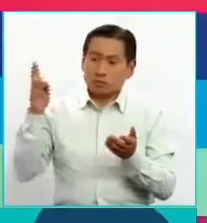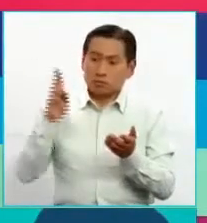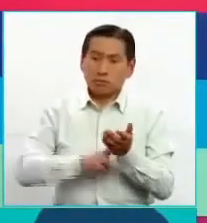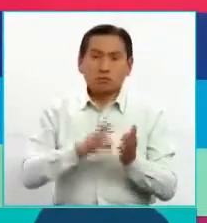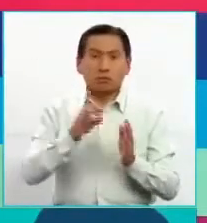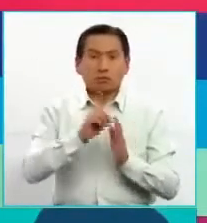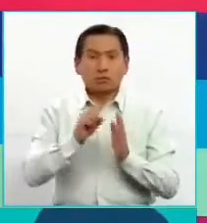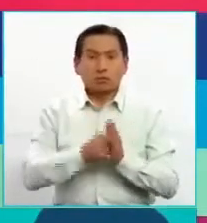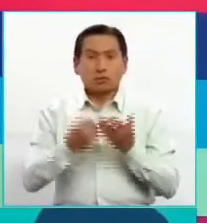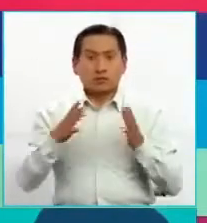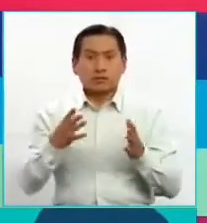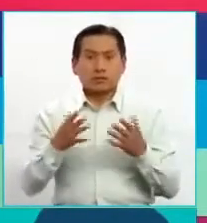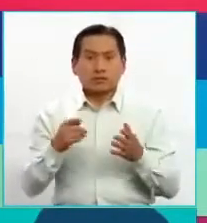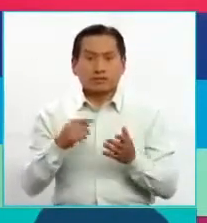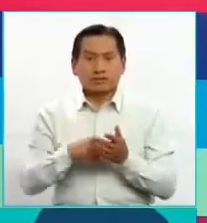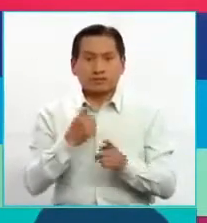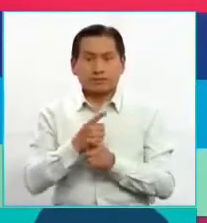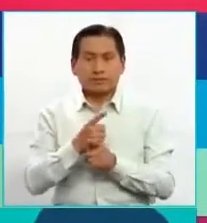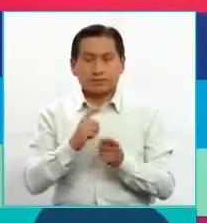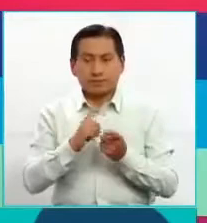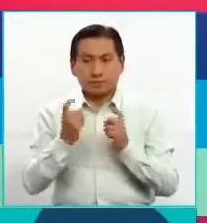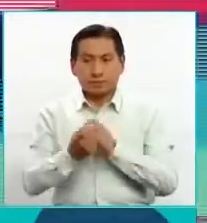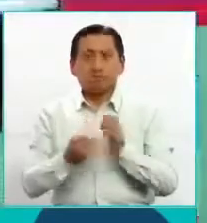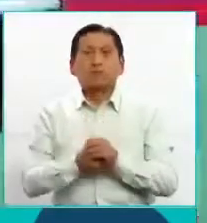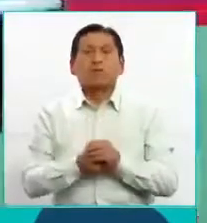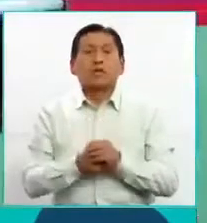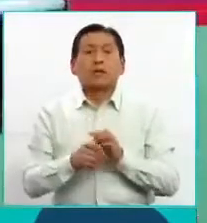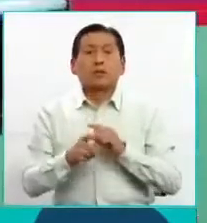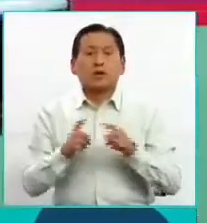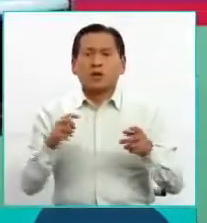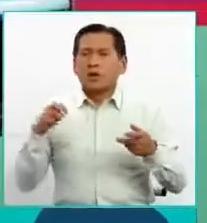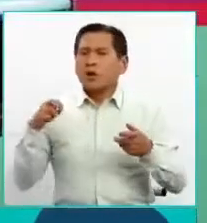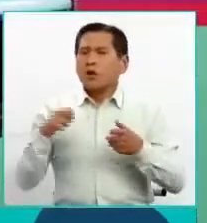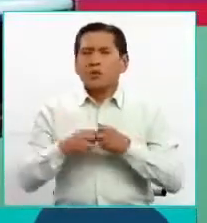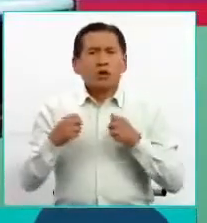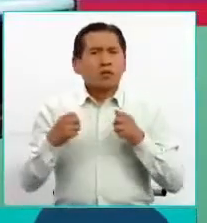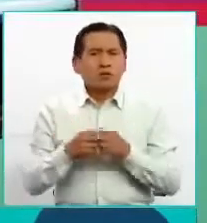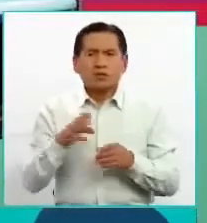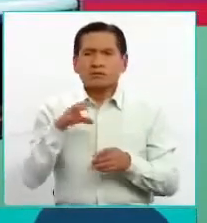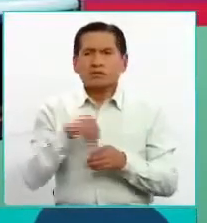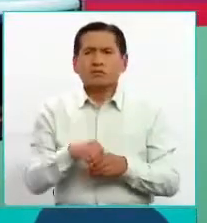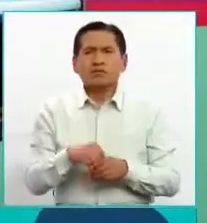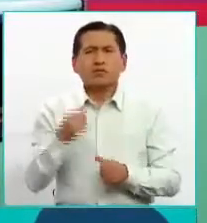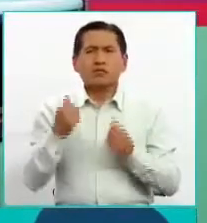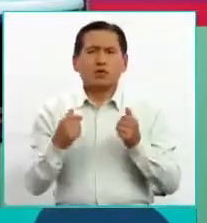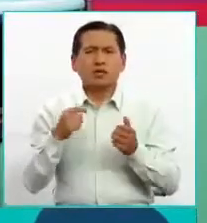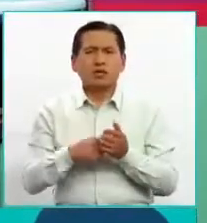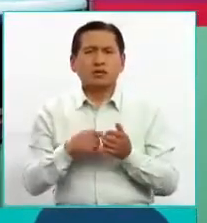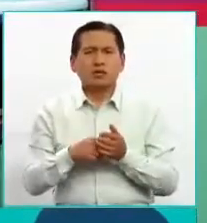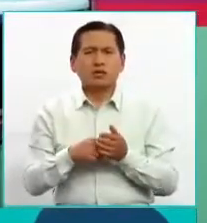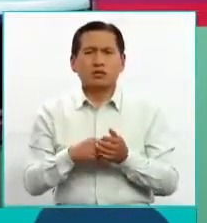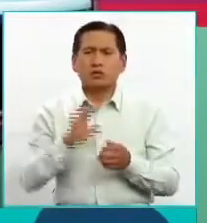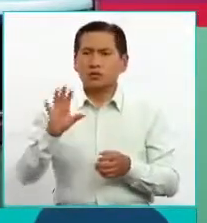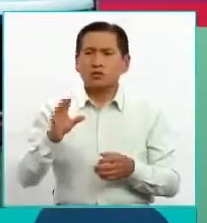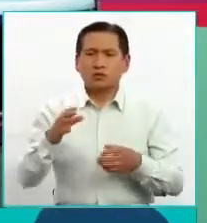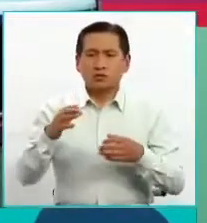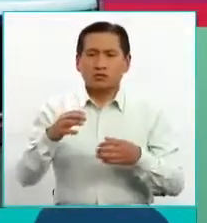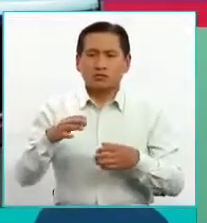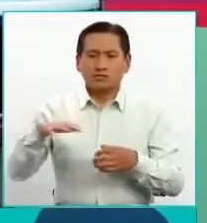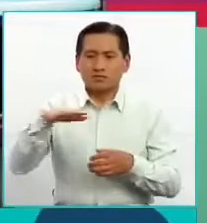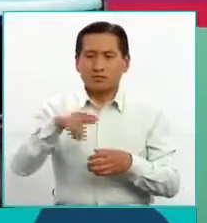decreto supremo también. Pero también el problema de fondo en el tema de la sombrería,